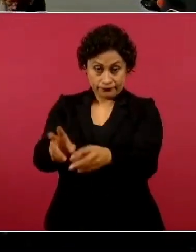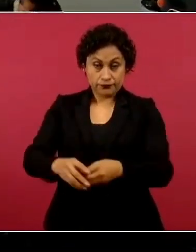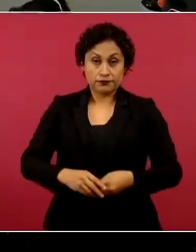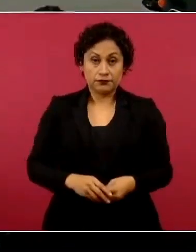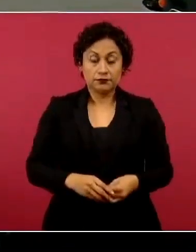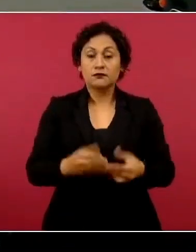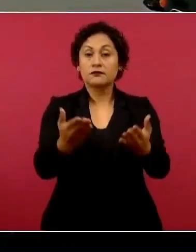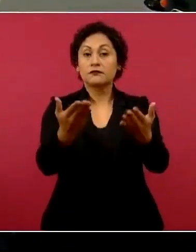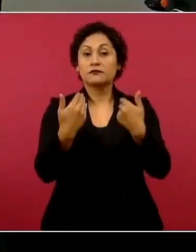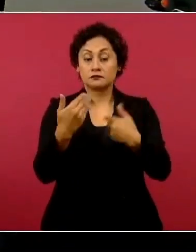Adelante, vamos.